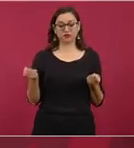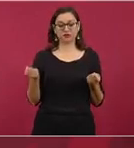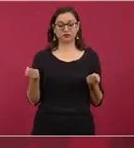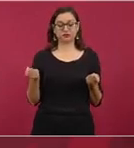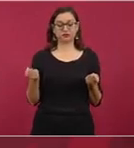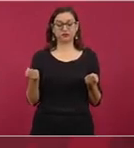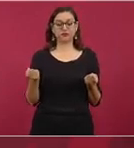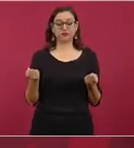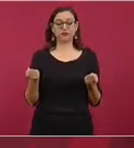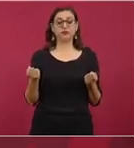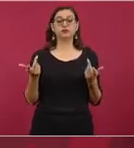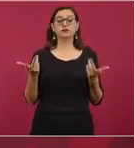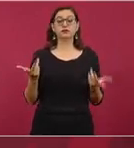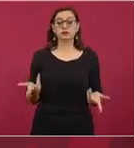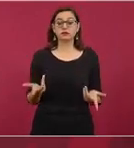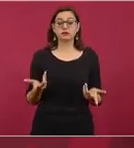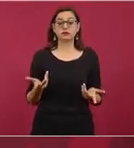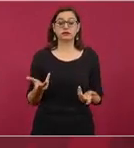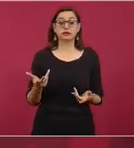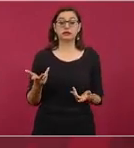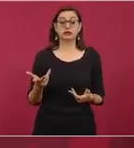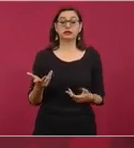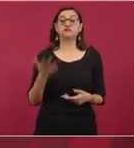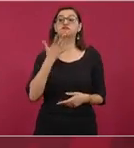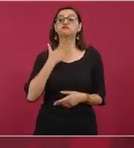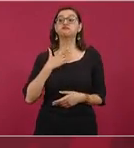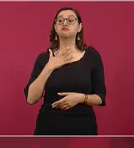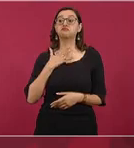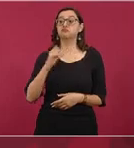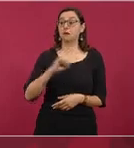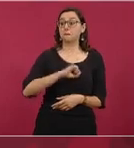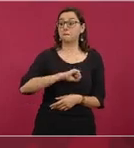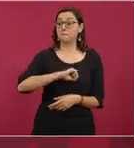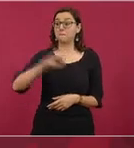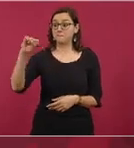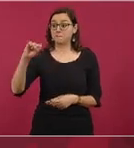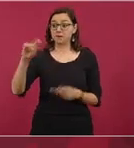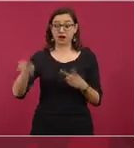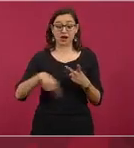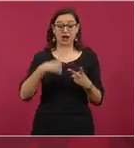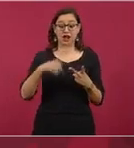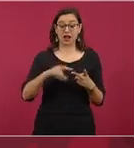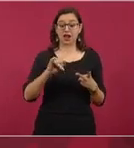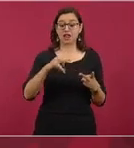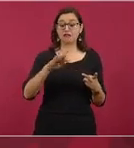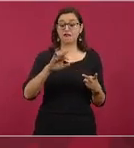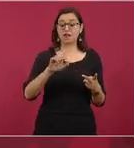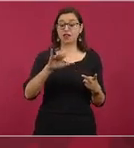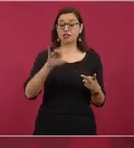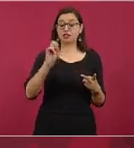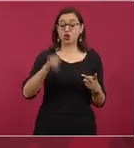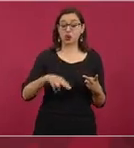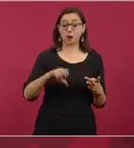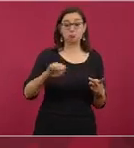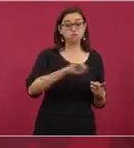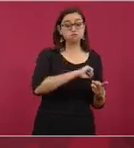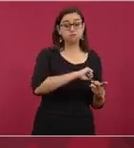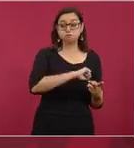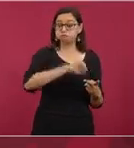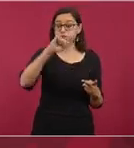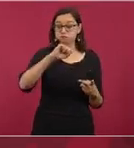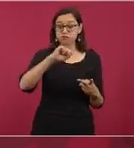aumenta el precio de todo y no nos rinde el ingreso podemos